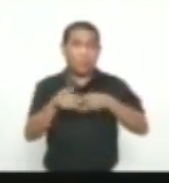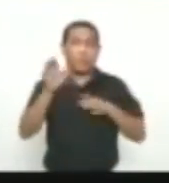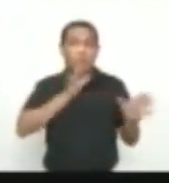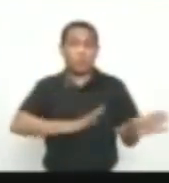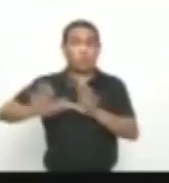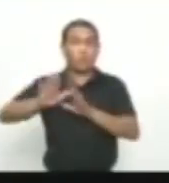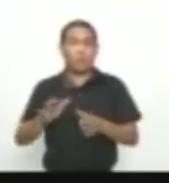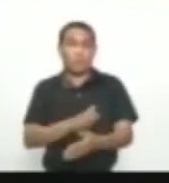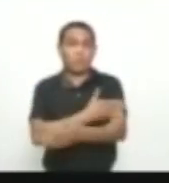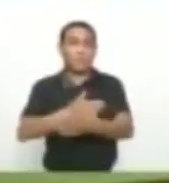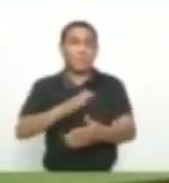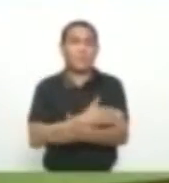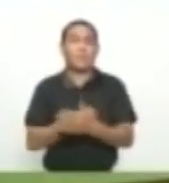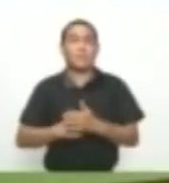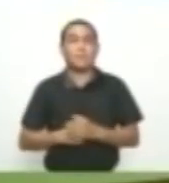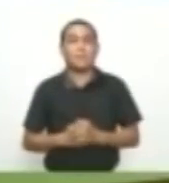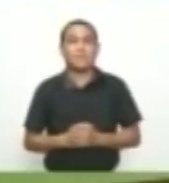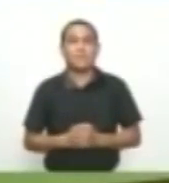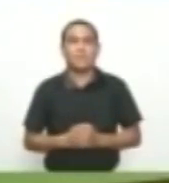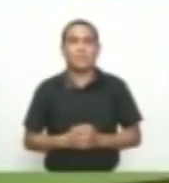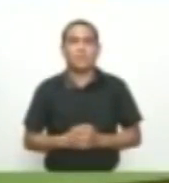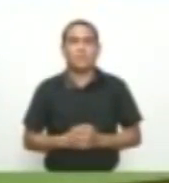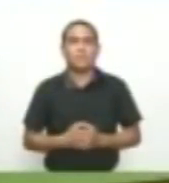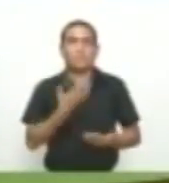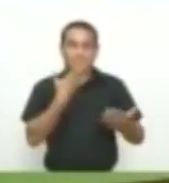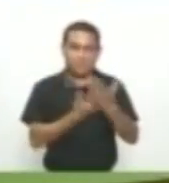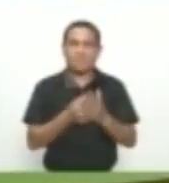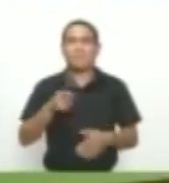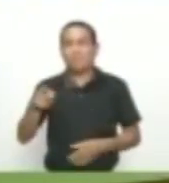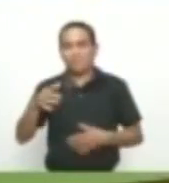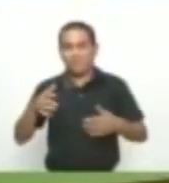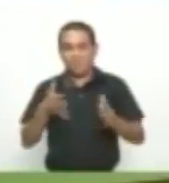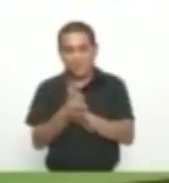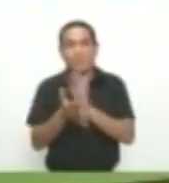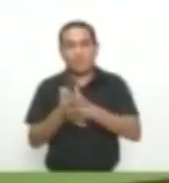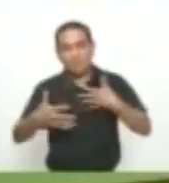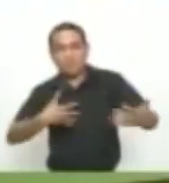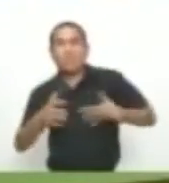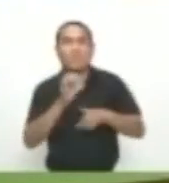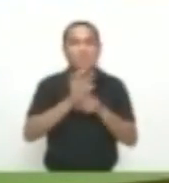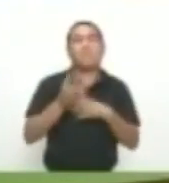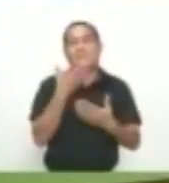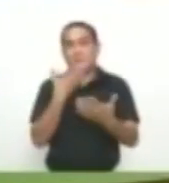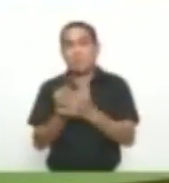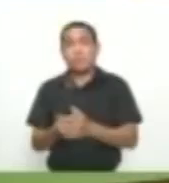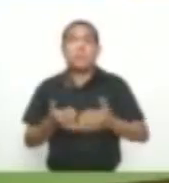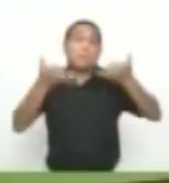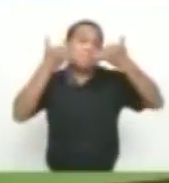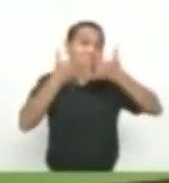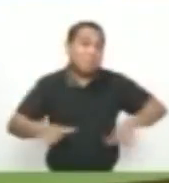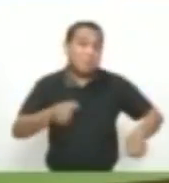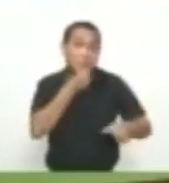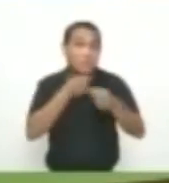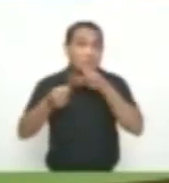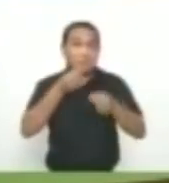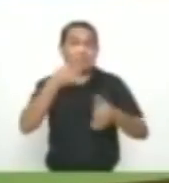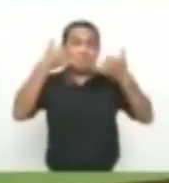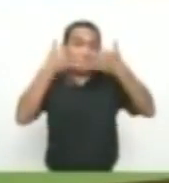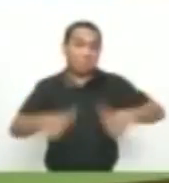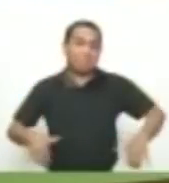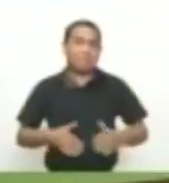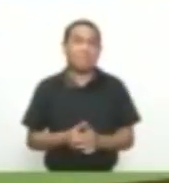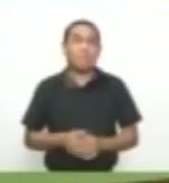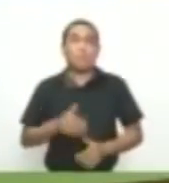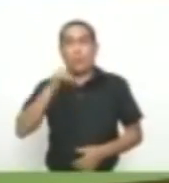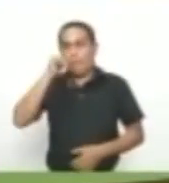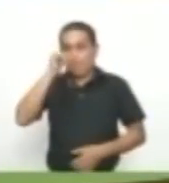Manía Gracias Luli Por toda la información Del entretenimiento Y bueno Llegamos al final De las noticias Claro que si